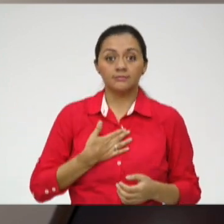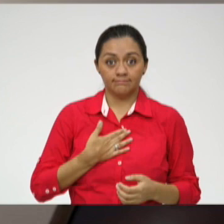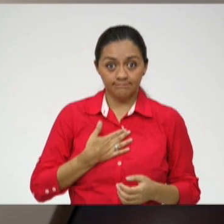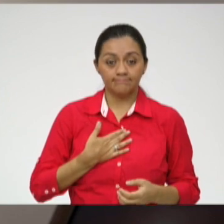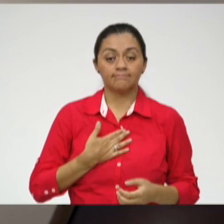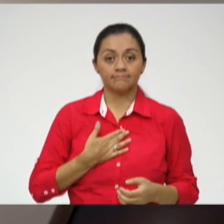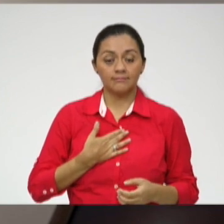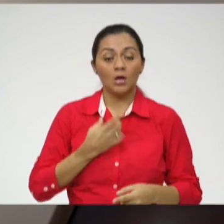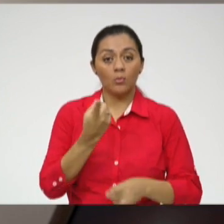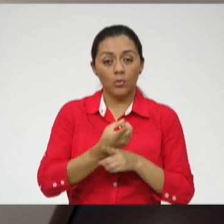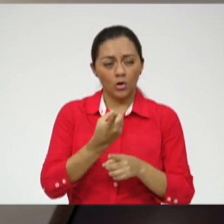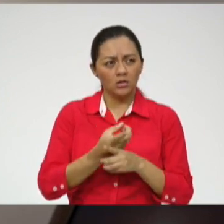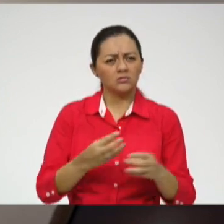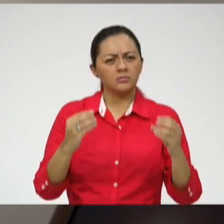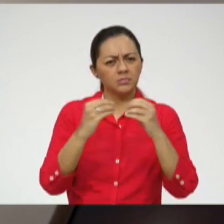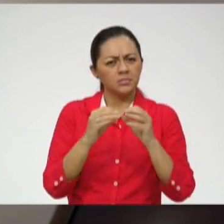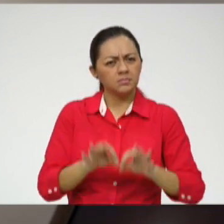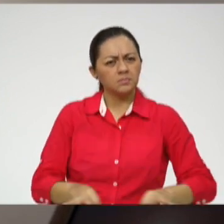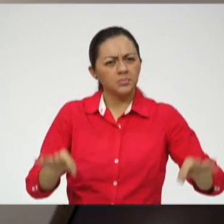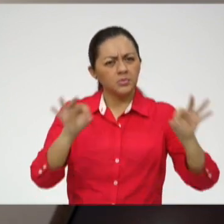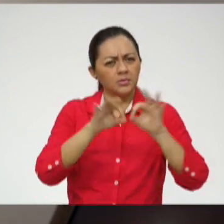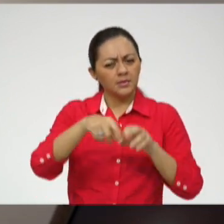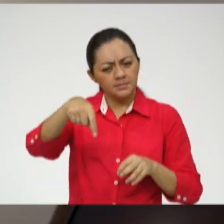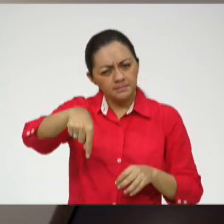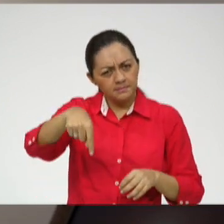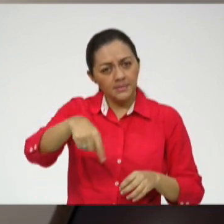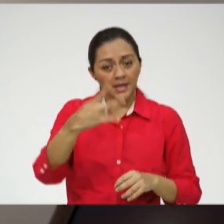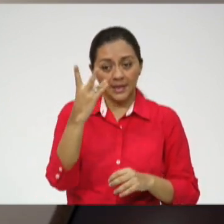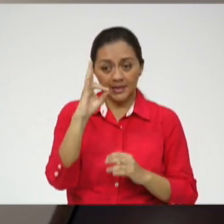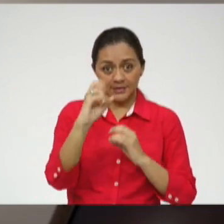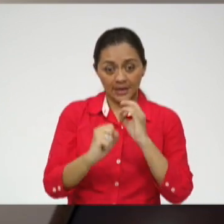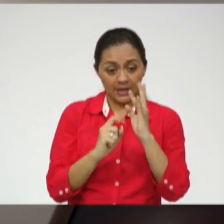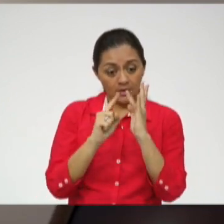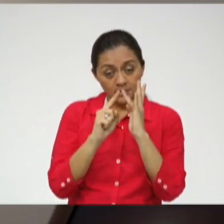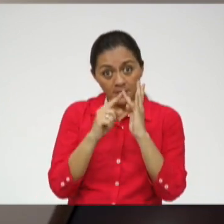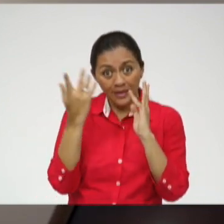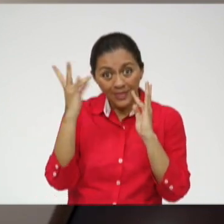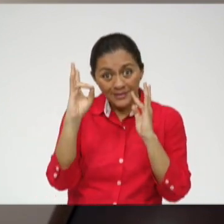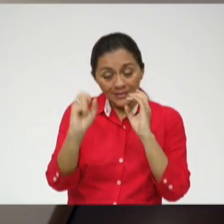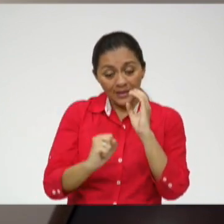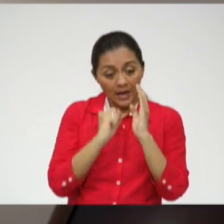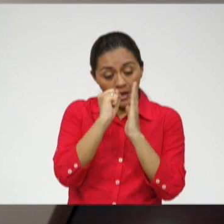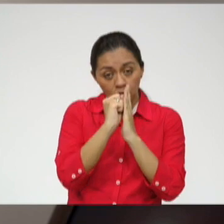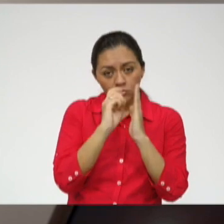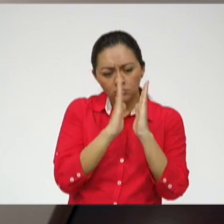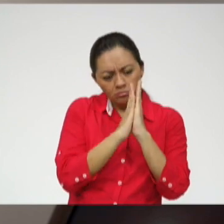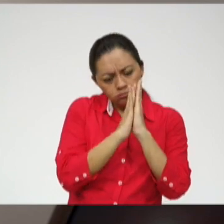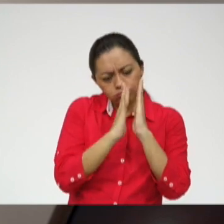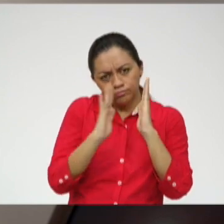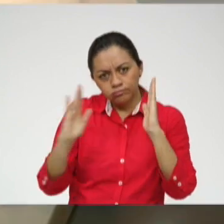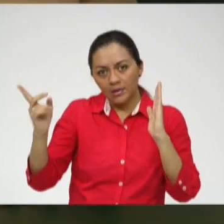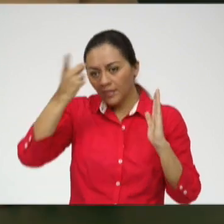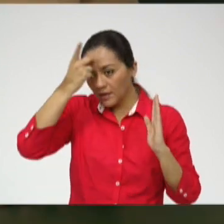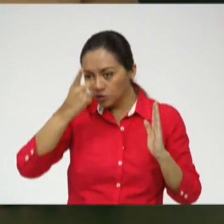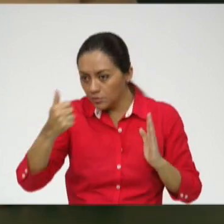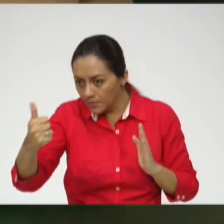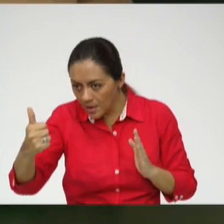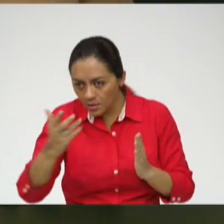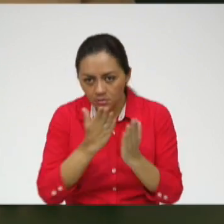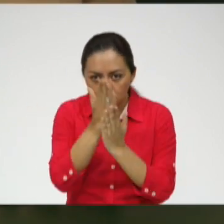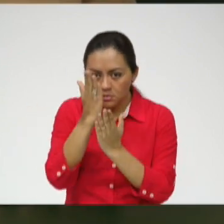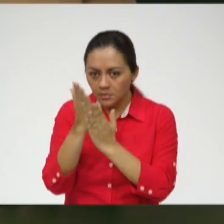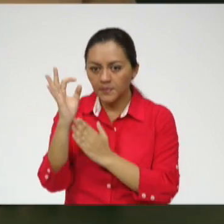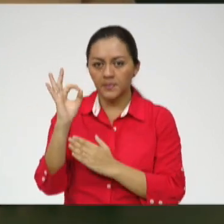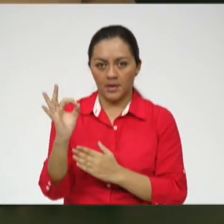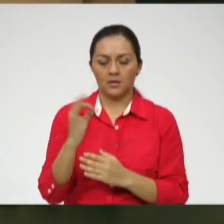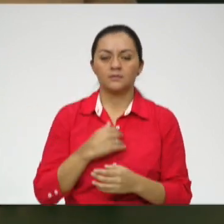Entonces, por eso es lo importante en esta etapa de los 17, enseñarles a los chicos a tomar buenas decisiones. Mi